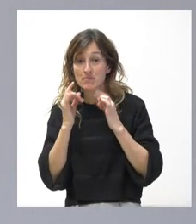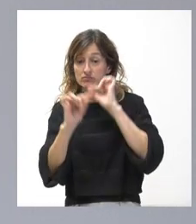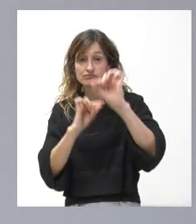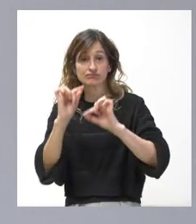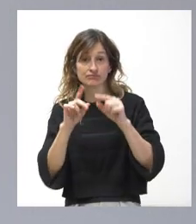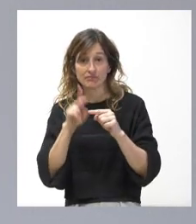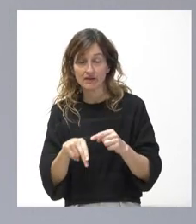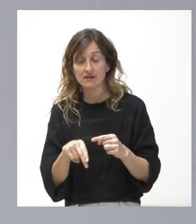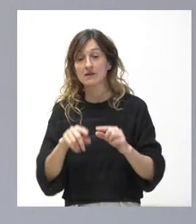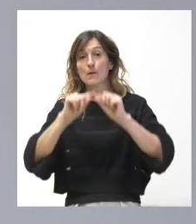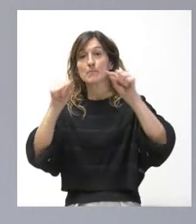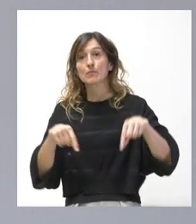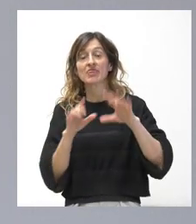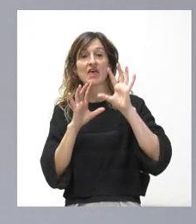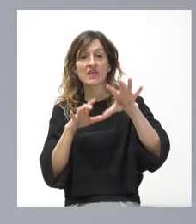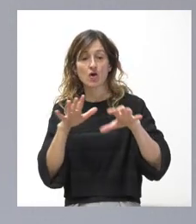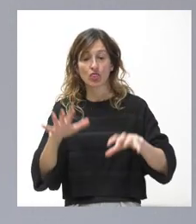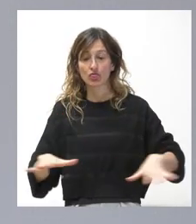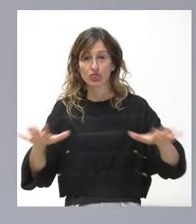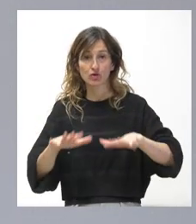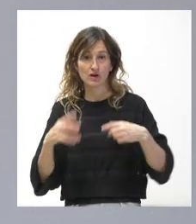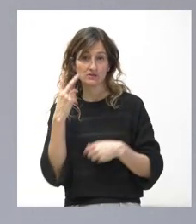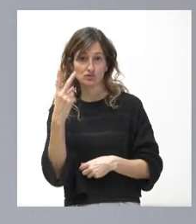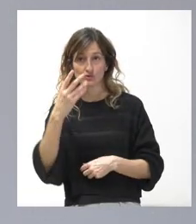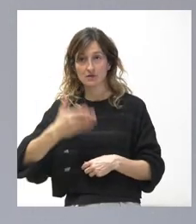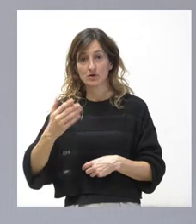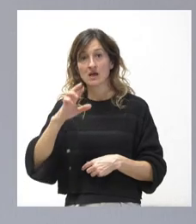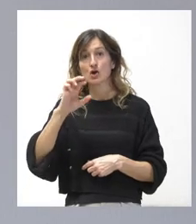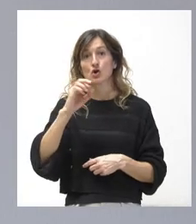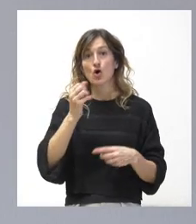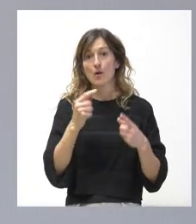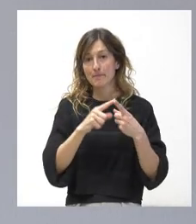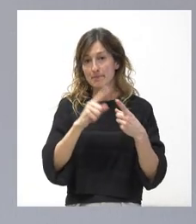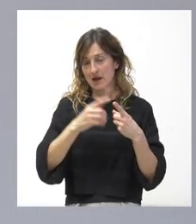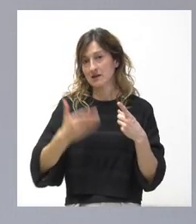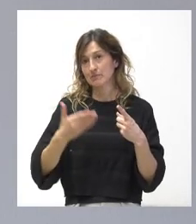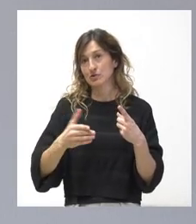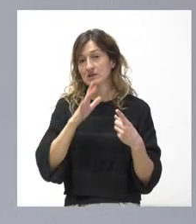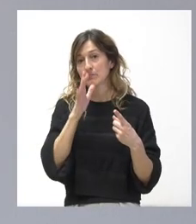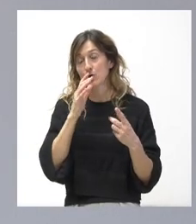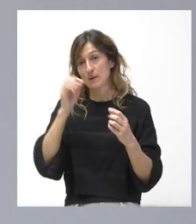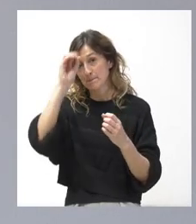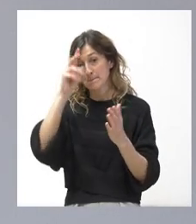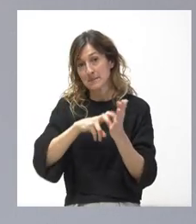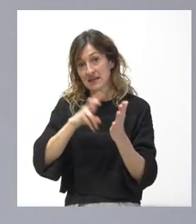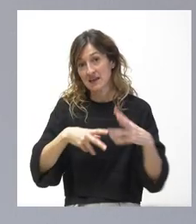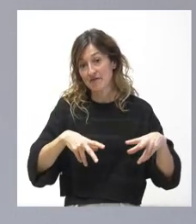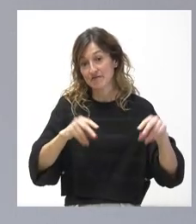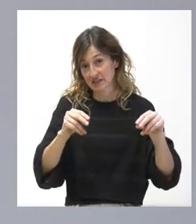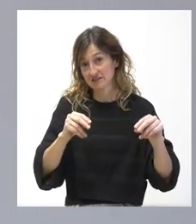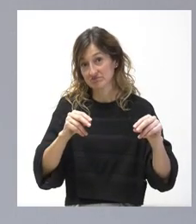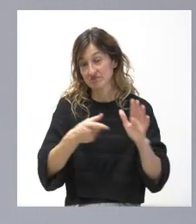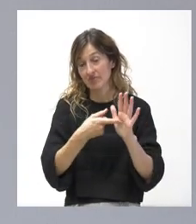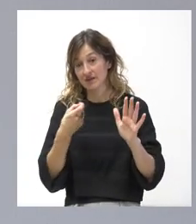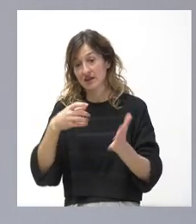provincia de León en estas dos zonas importantes, sobre todo la Robla, que ha sufrido el fin de la minería y el fin de la Sierra de la Térmica